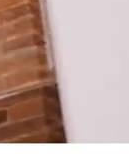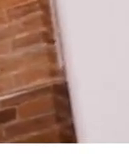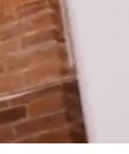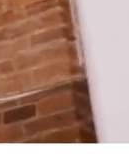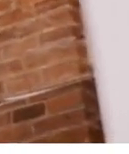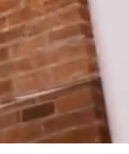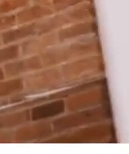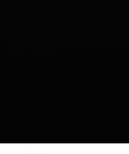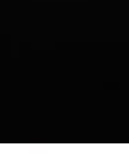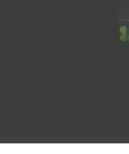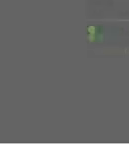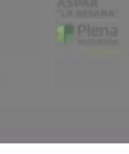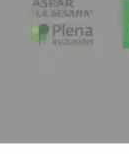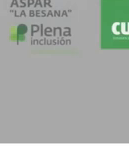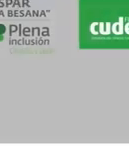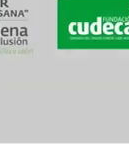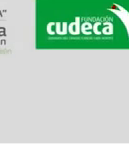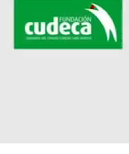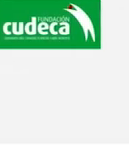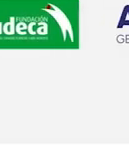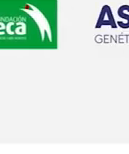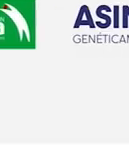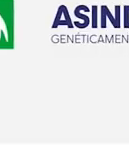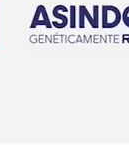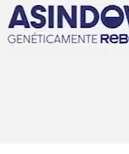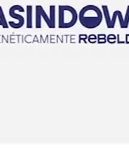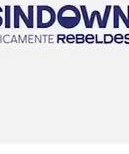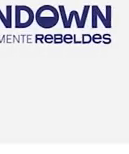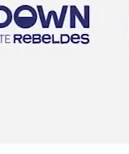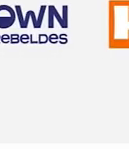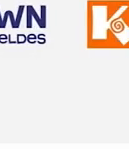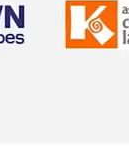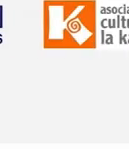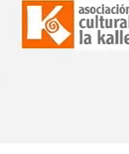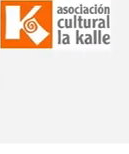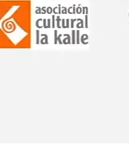vuestro esfuerzo. Esta es vuestra historia.